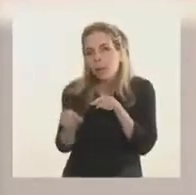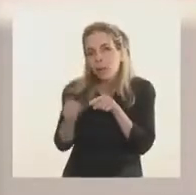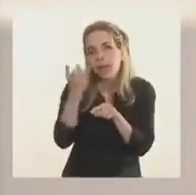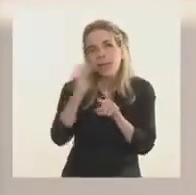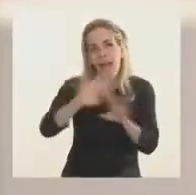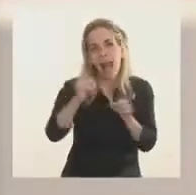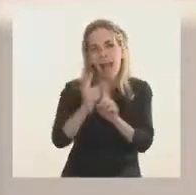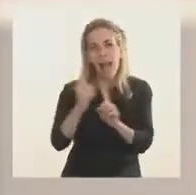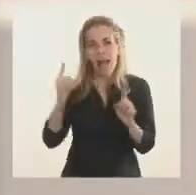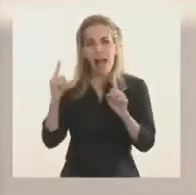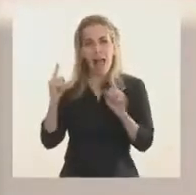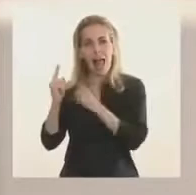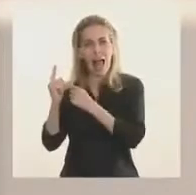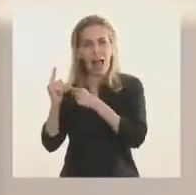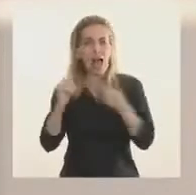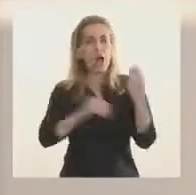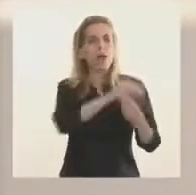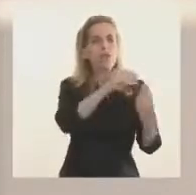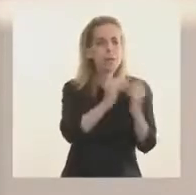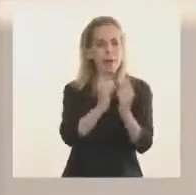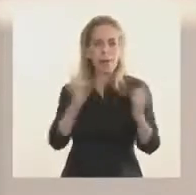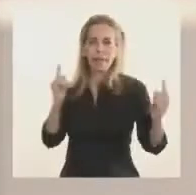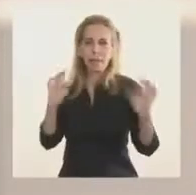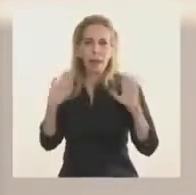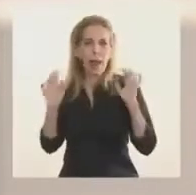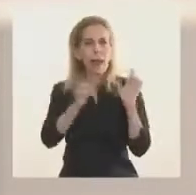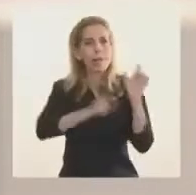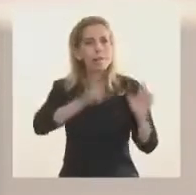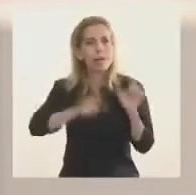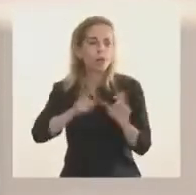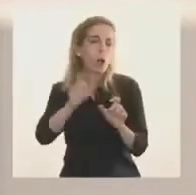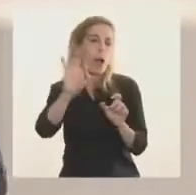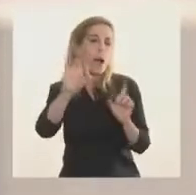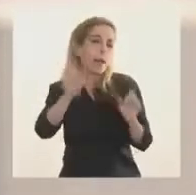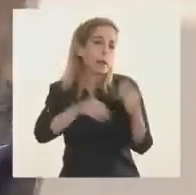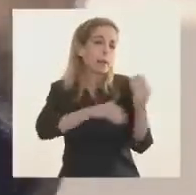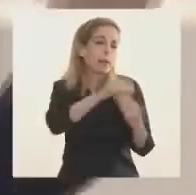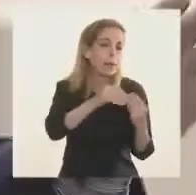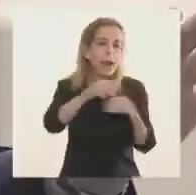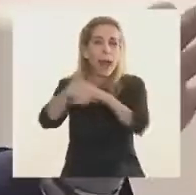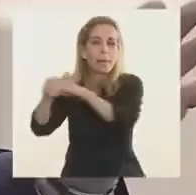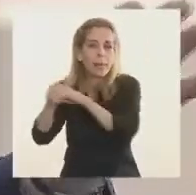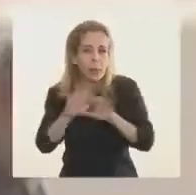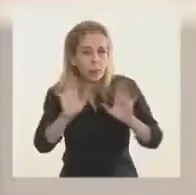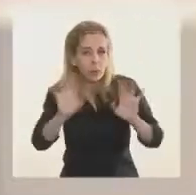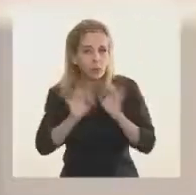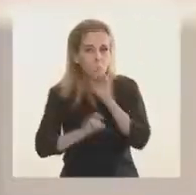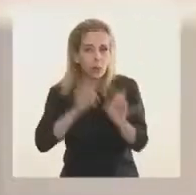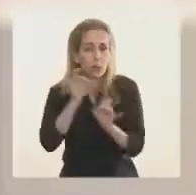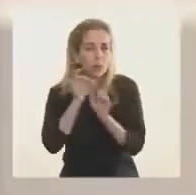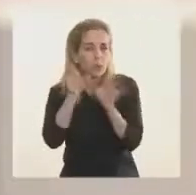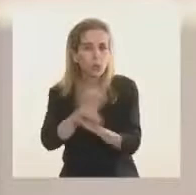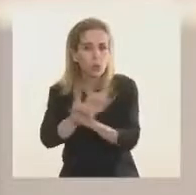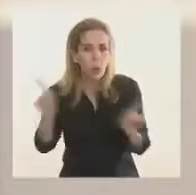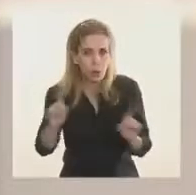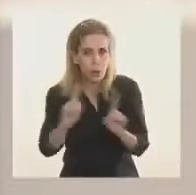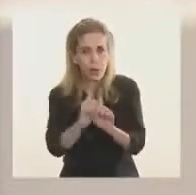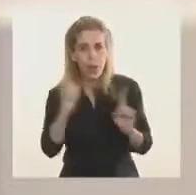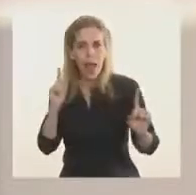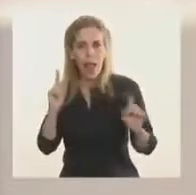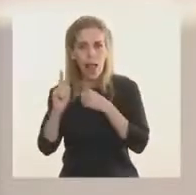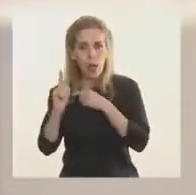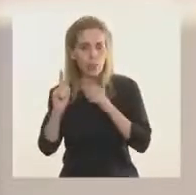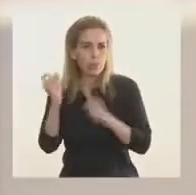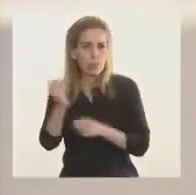ya está aislada, él y sus nexos ya están aislados y no están contagiando. Esto es fundamental que cada